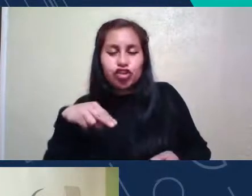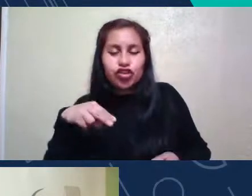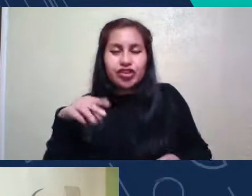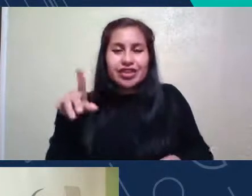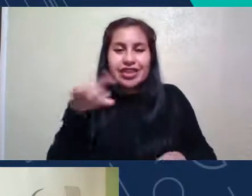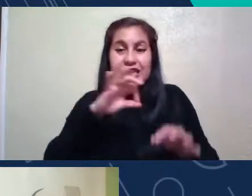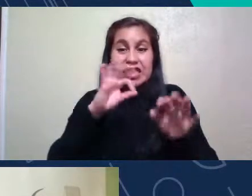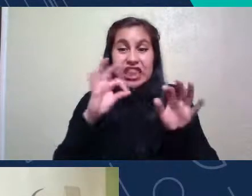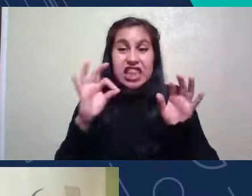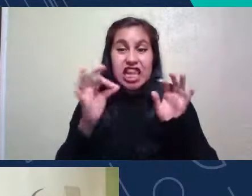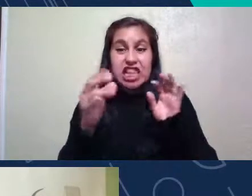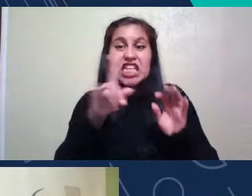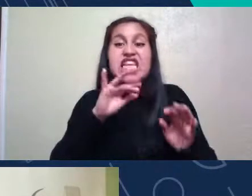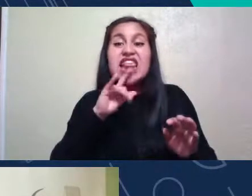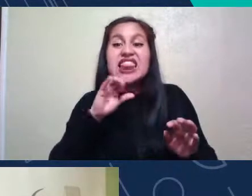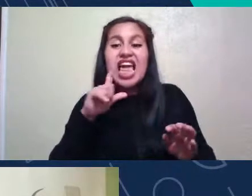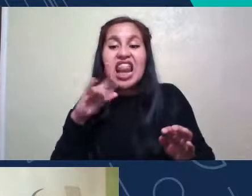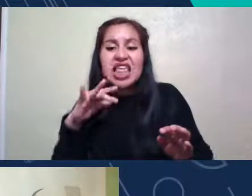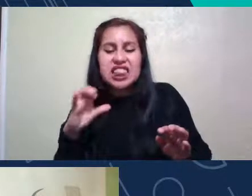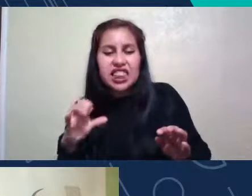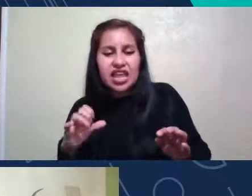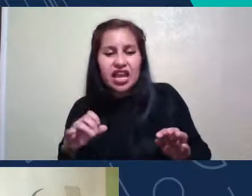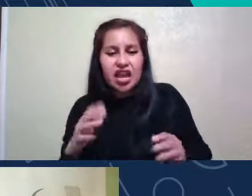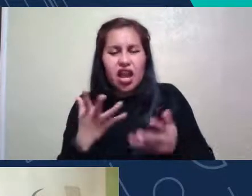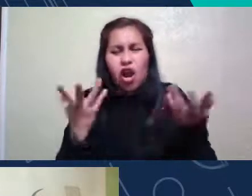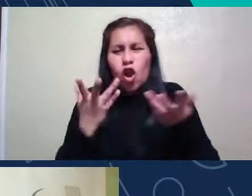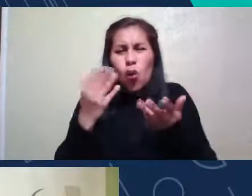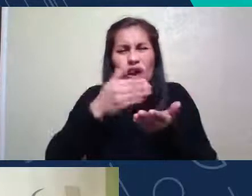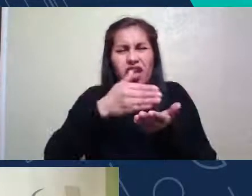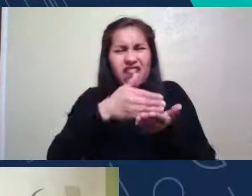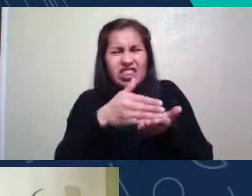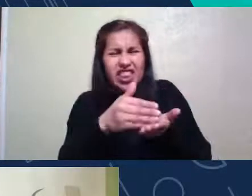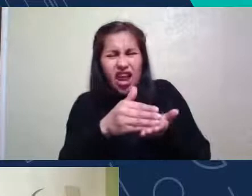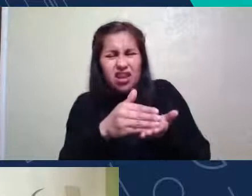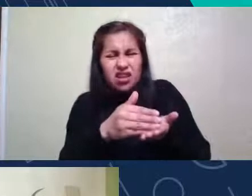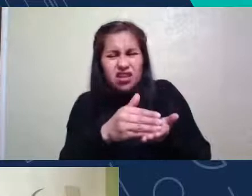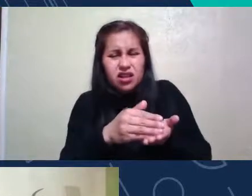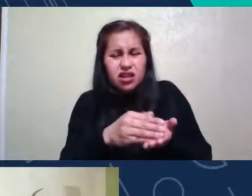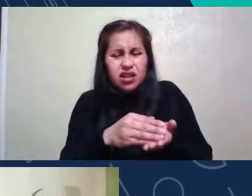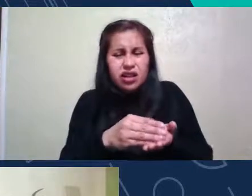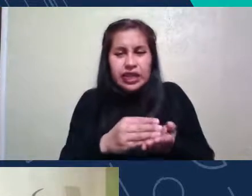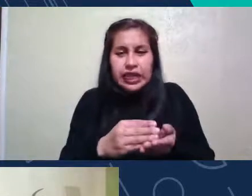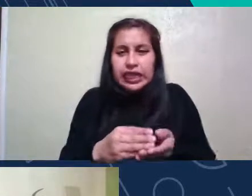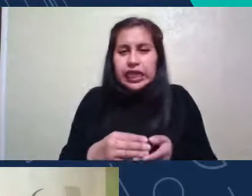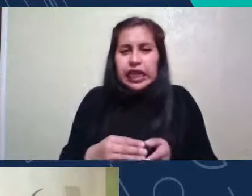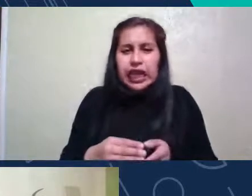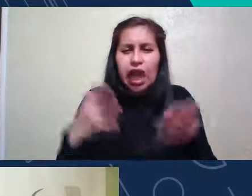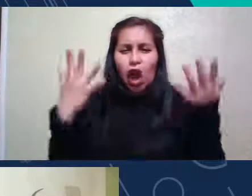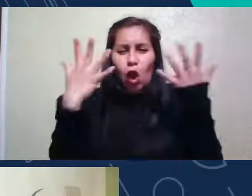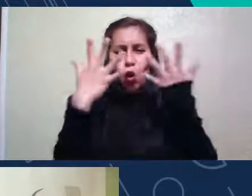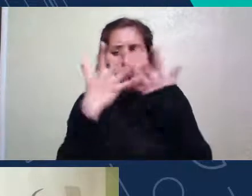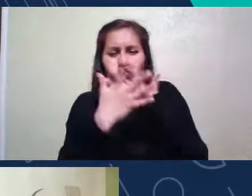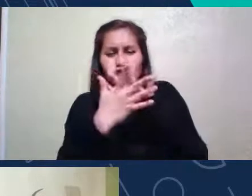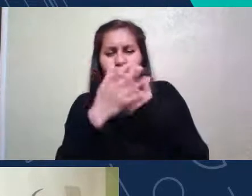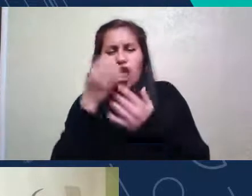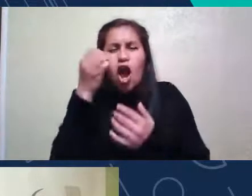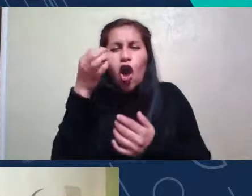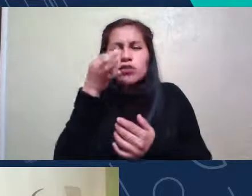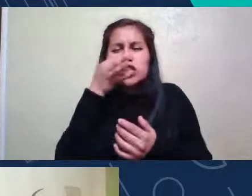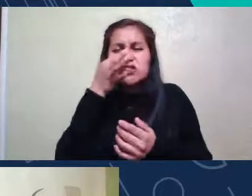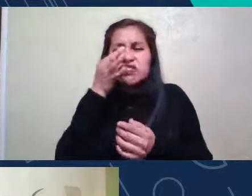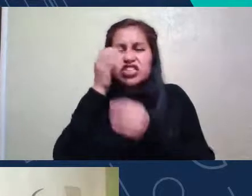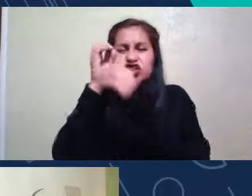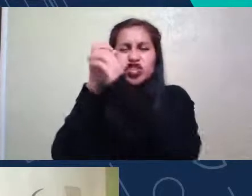Astronómica Excelente Pregunta Bueno Primero Podemos Decir No Quiero Que Los Satélites Pasen Por Acá